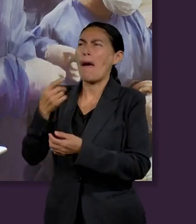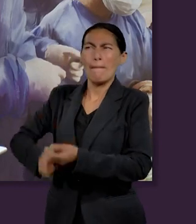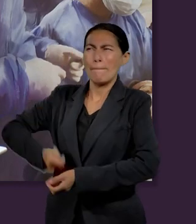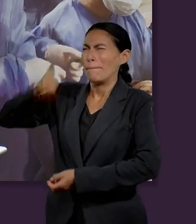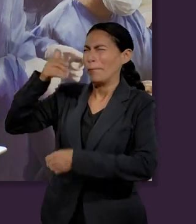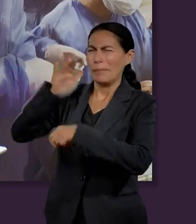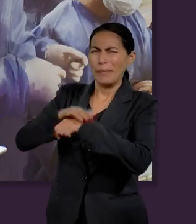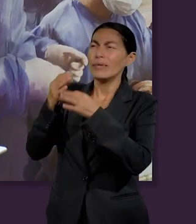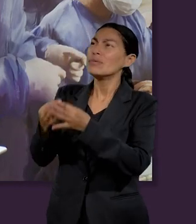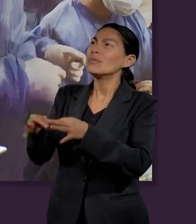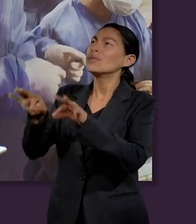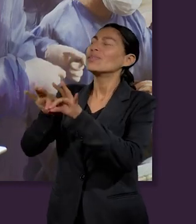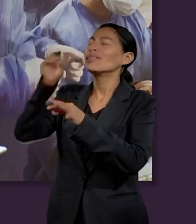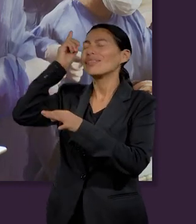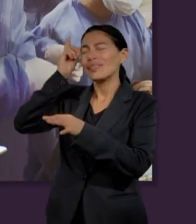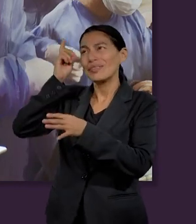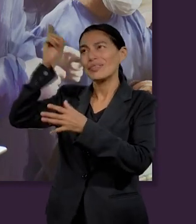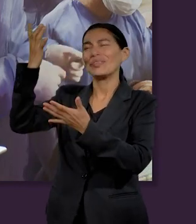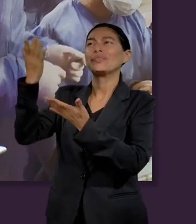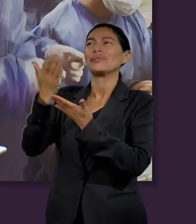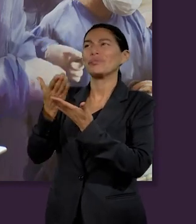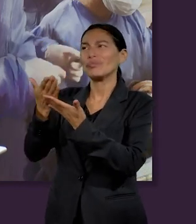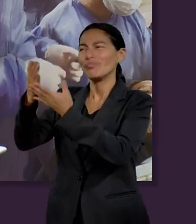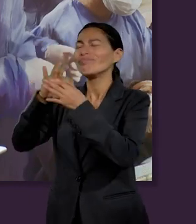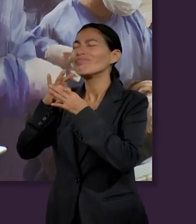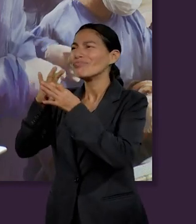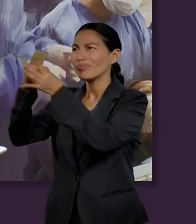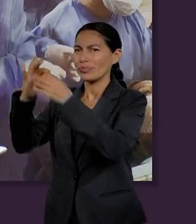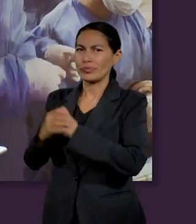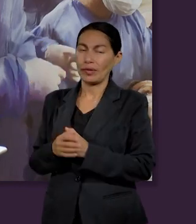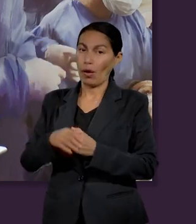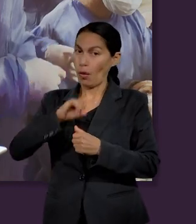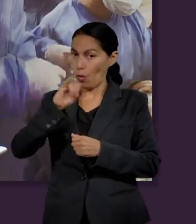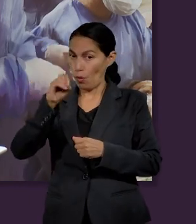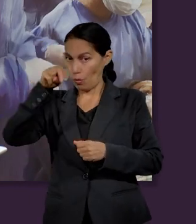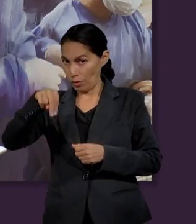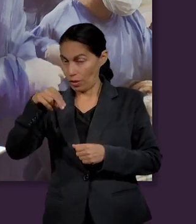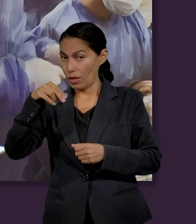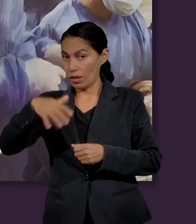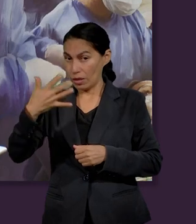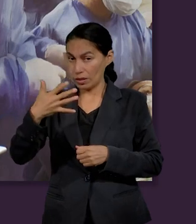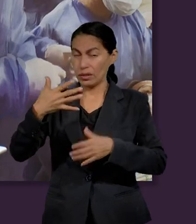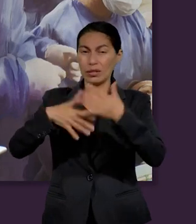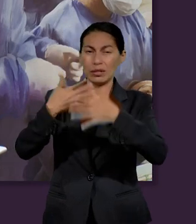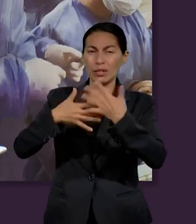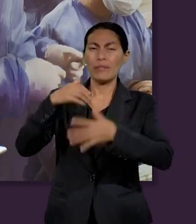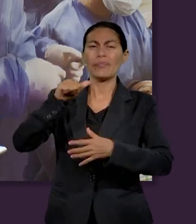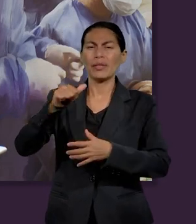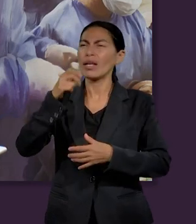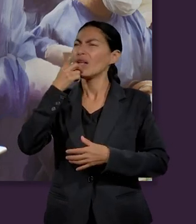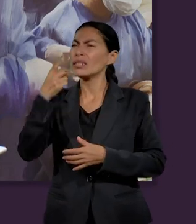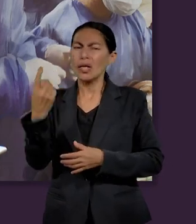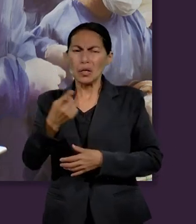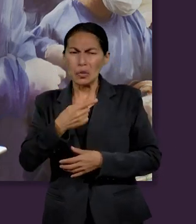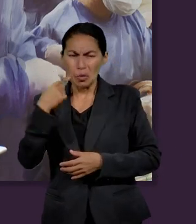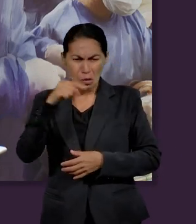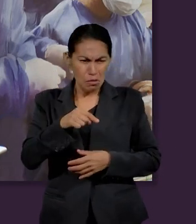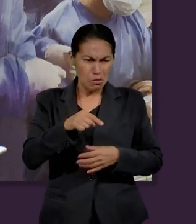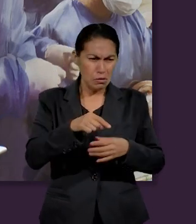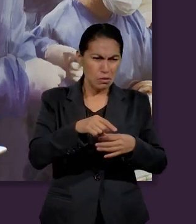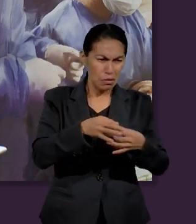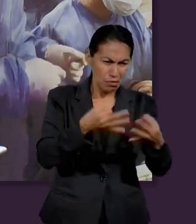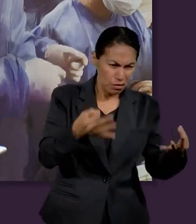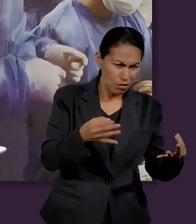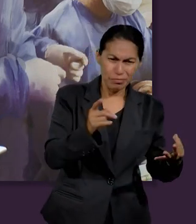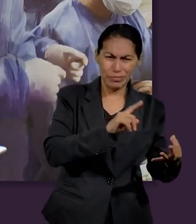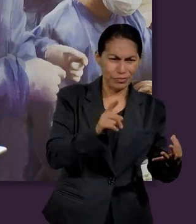que nosotros estamos en este mundo pero no somos de este mundo esto nos lo dice en Juan 15 16 debemos